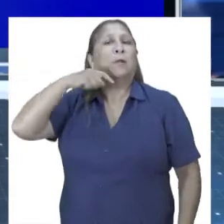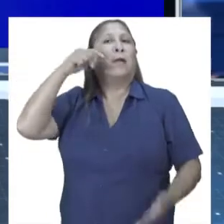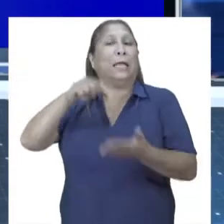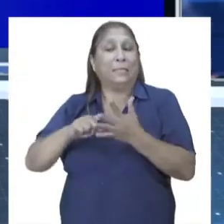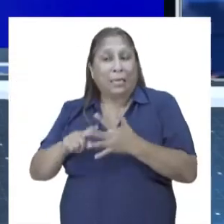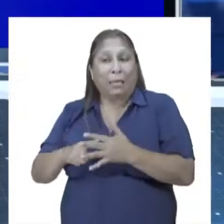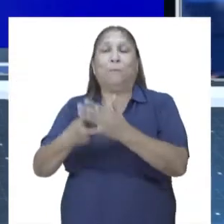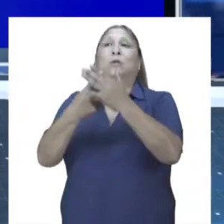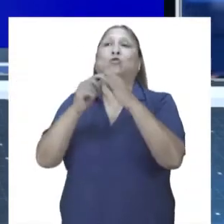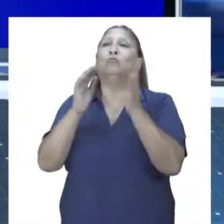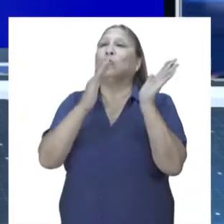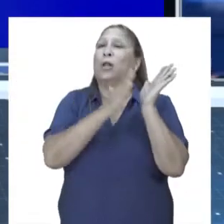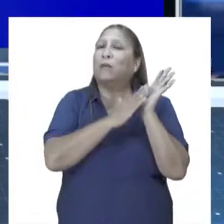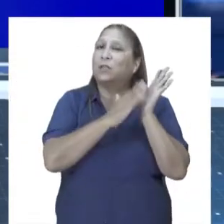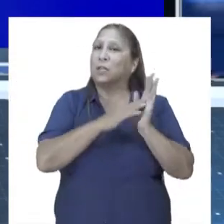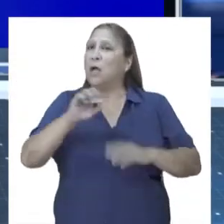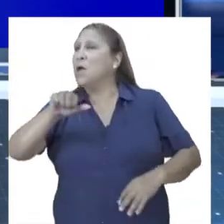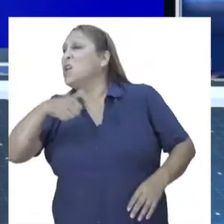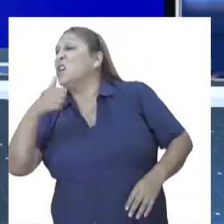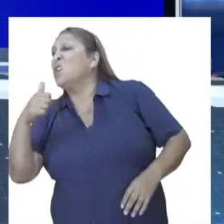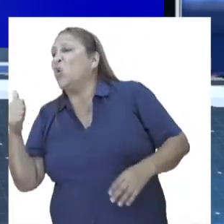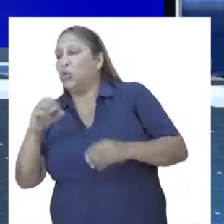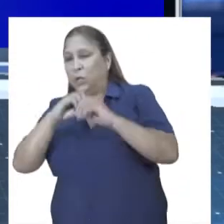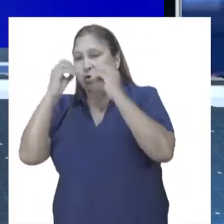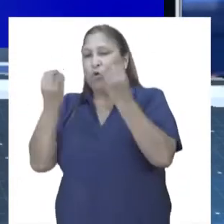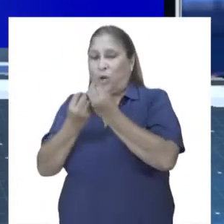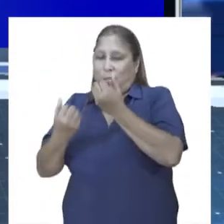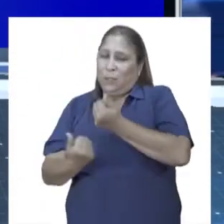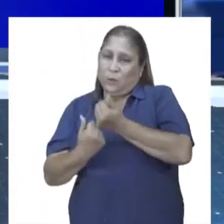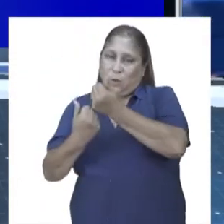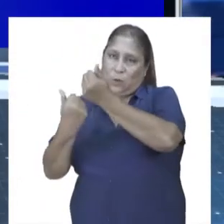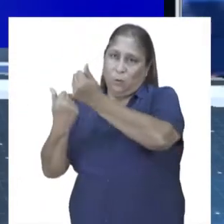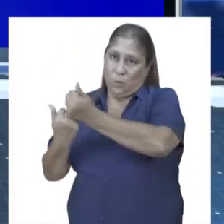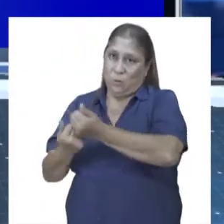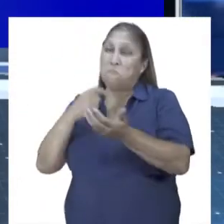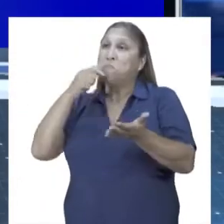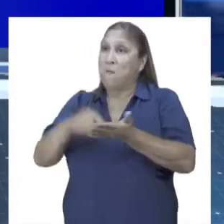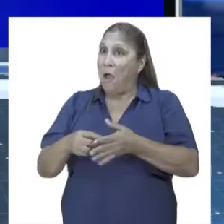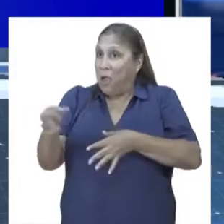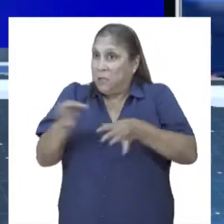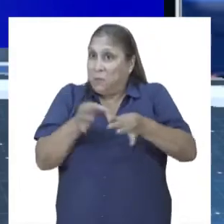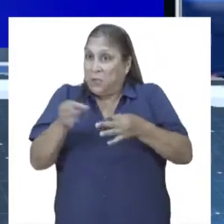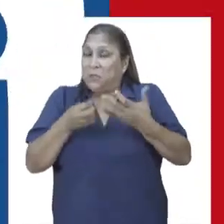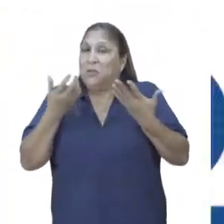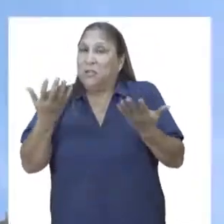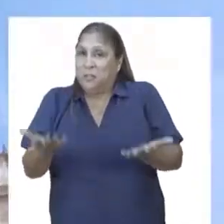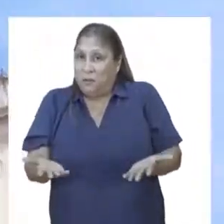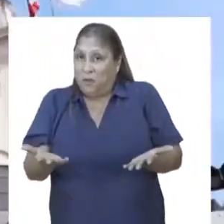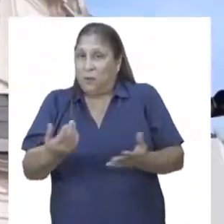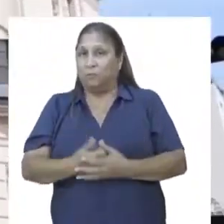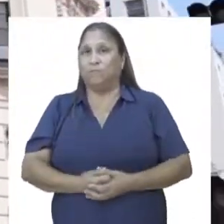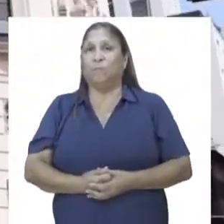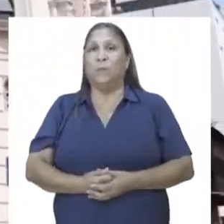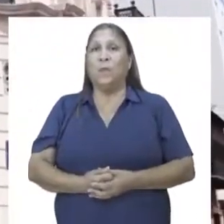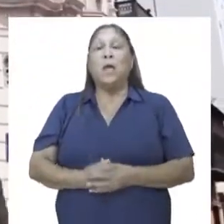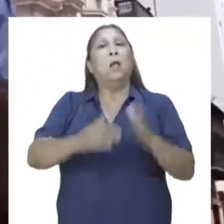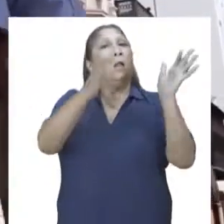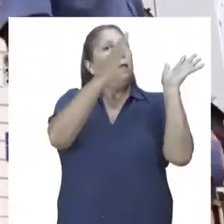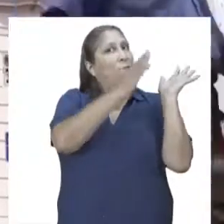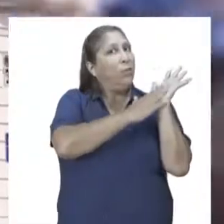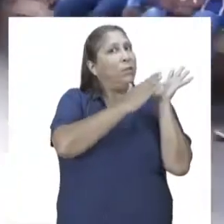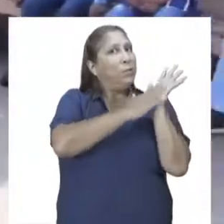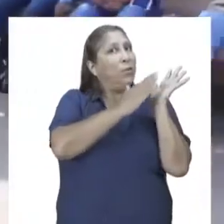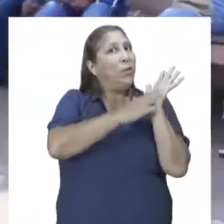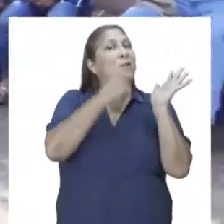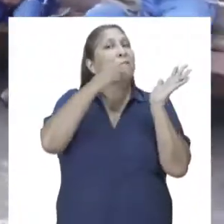iniciativa es organizada por la Defensoría del Pueblo junto a otras organizaciones. Más detalles en las siguientes notas. La Defensoría del